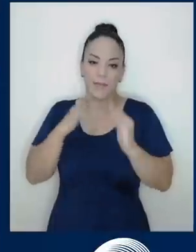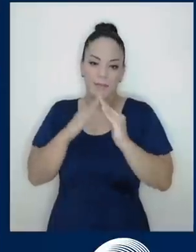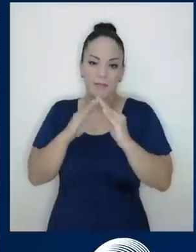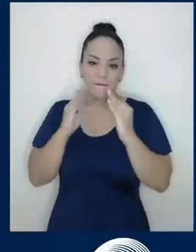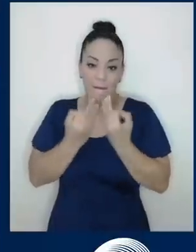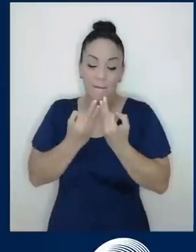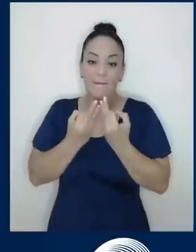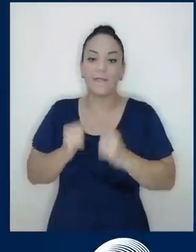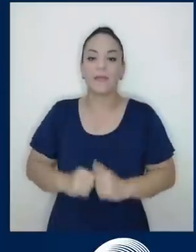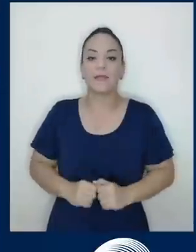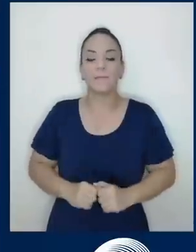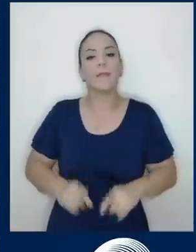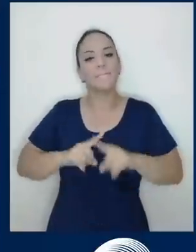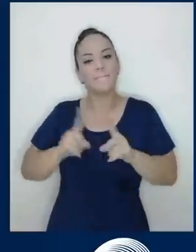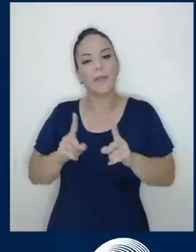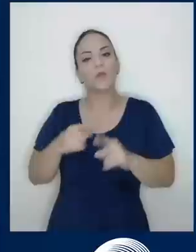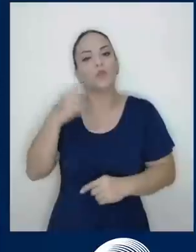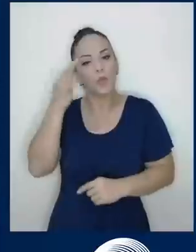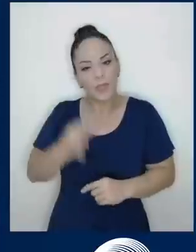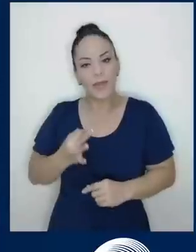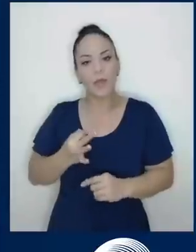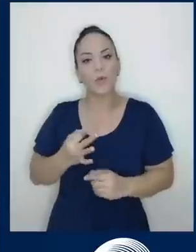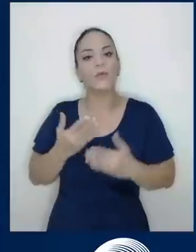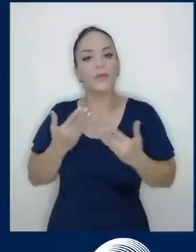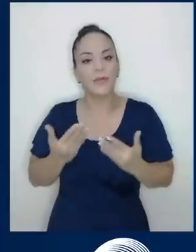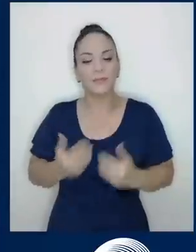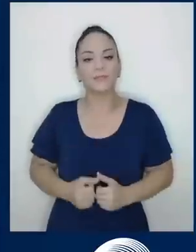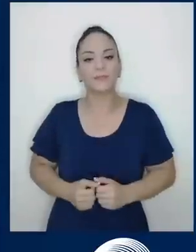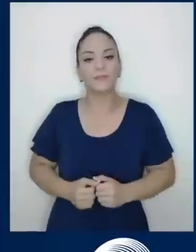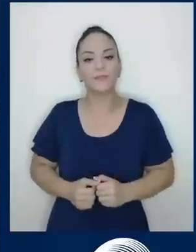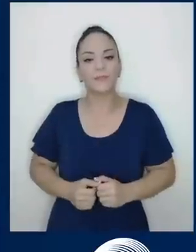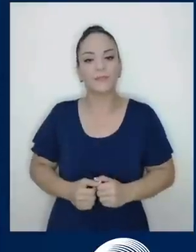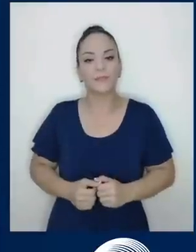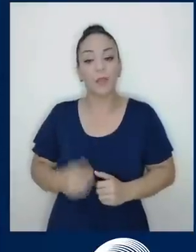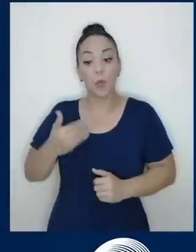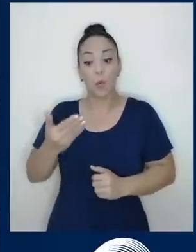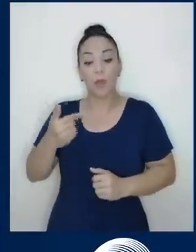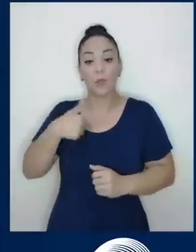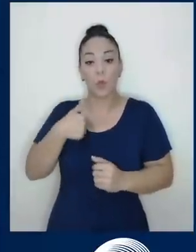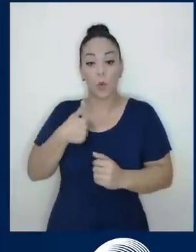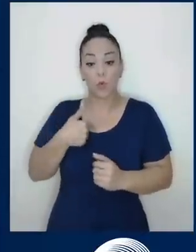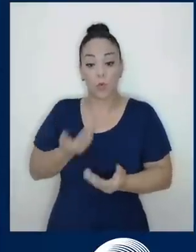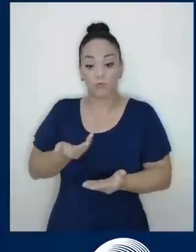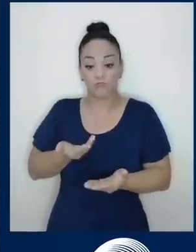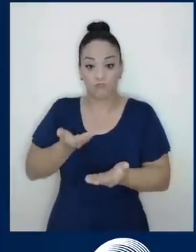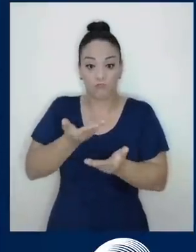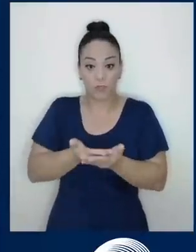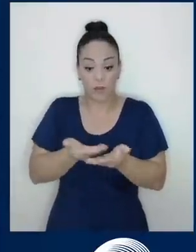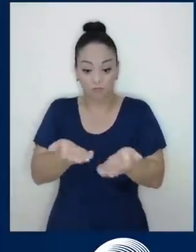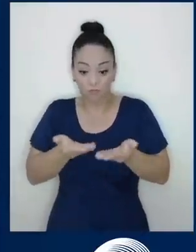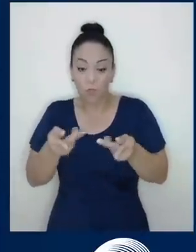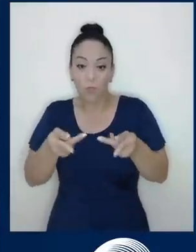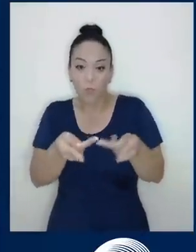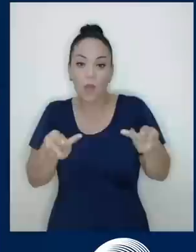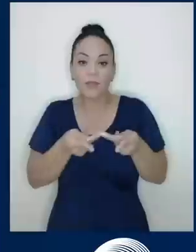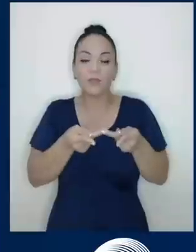profundamente que cuando uno llega a un lugar, el significado más importante no es